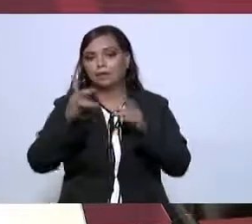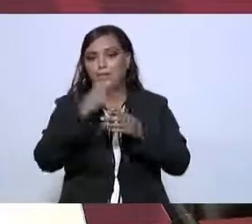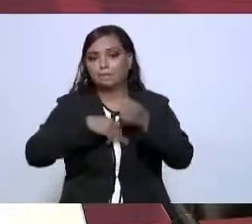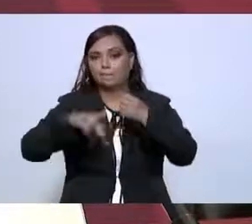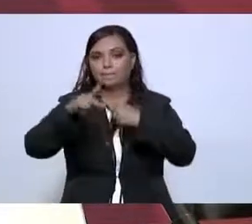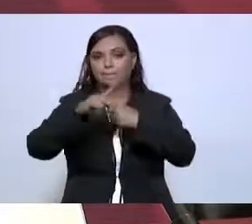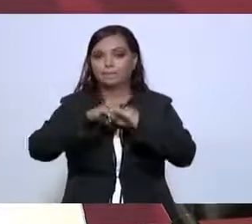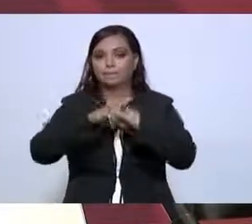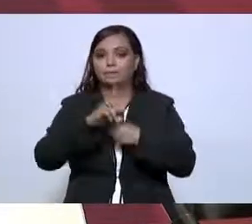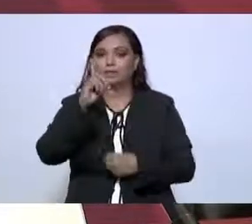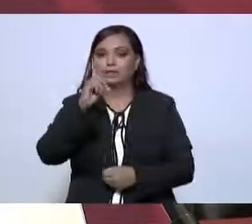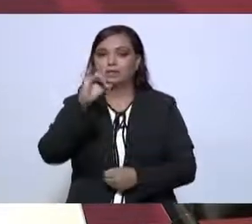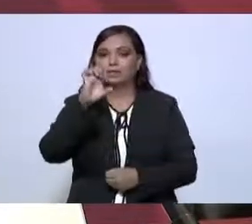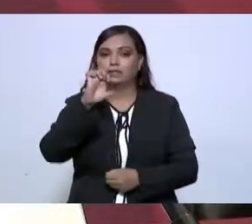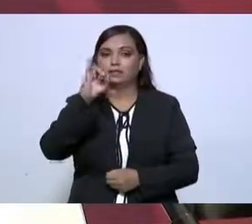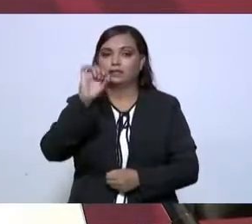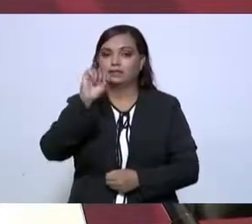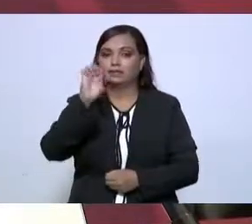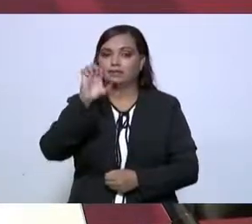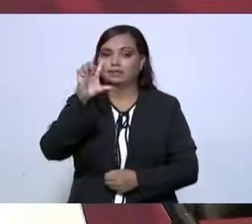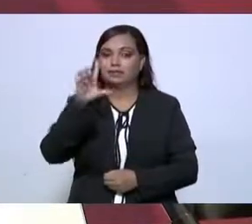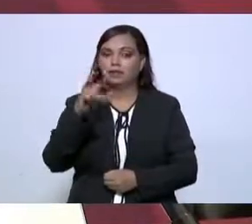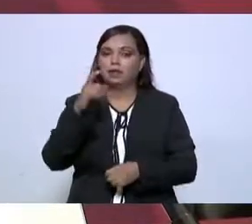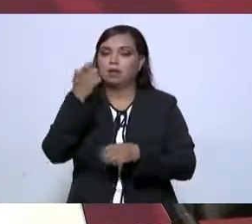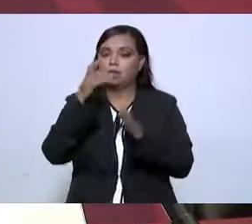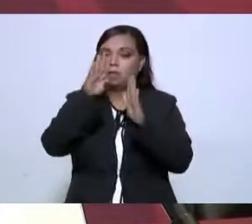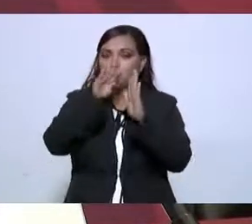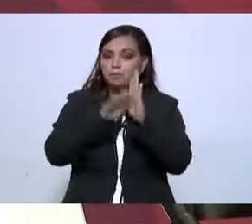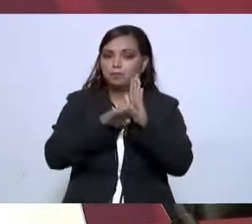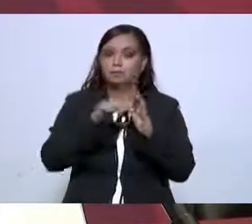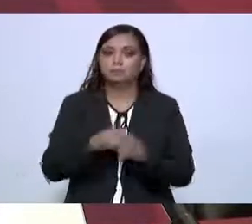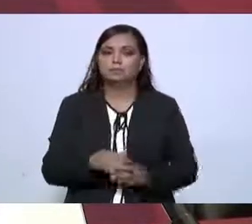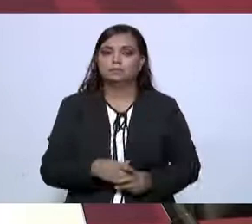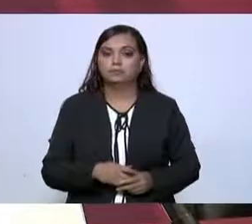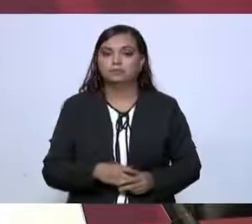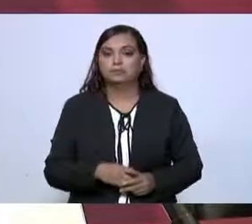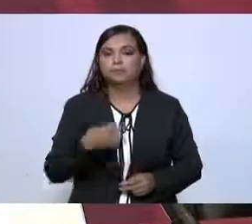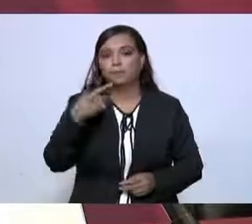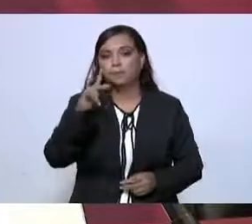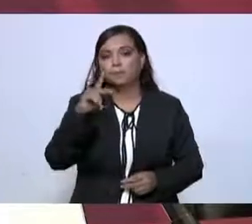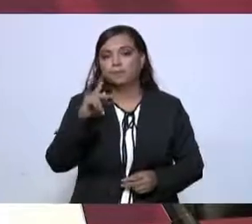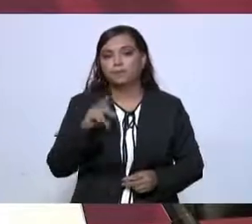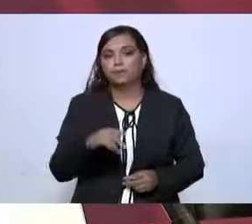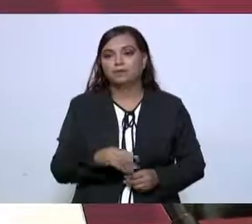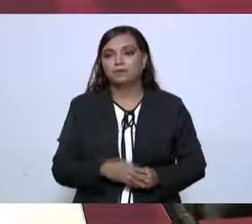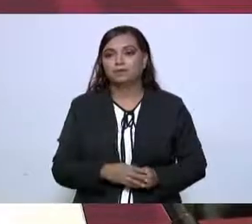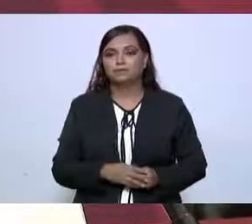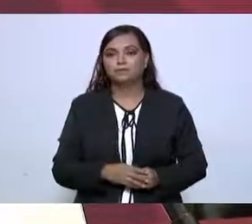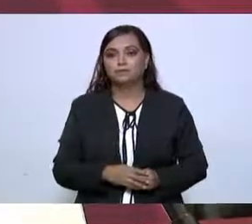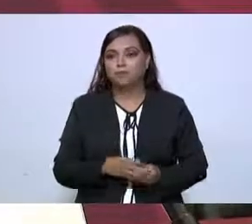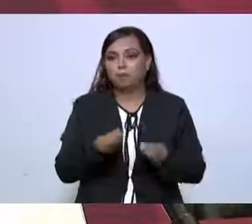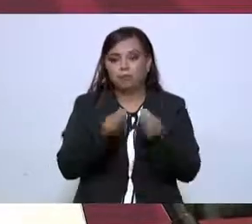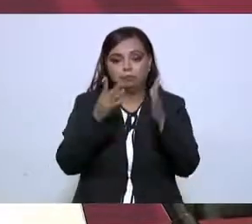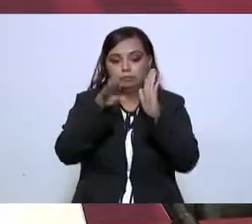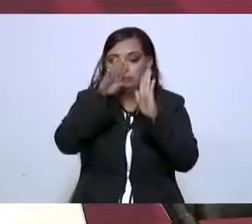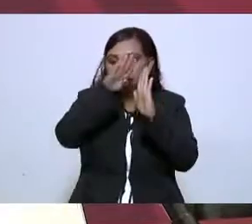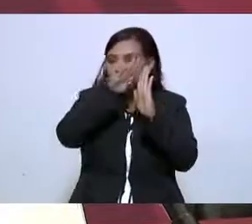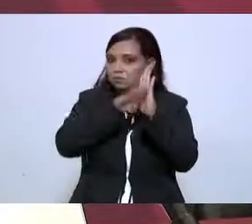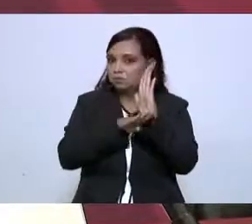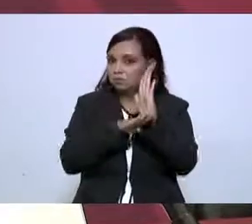país, el diésel cuesta menos, pero considerablemente menos